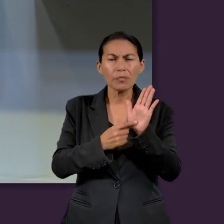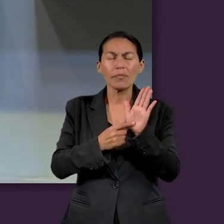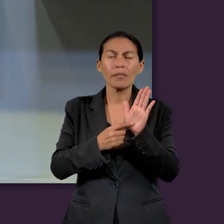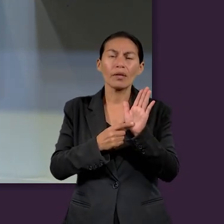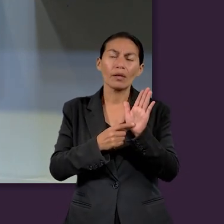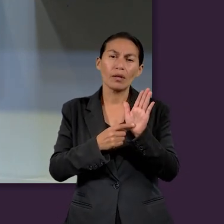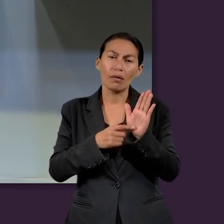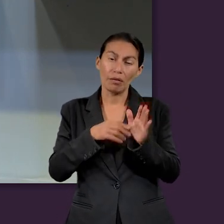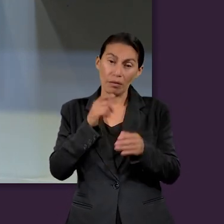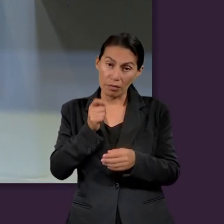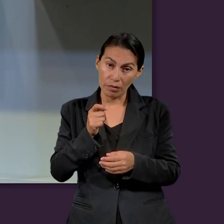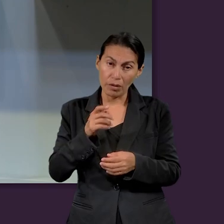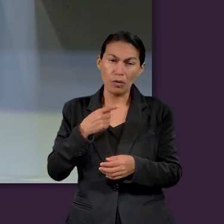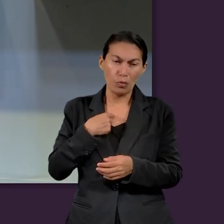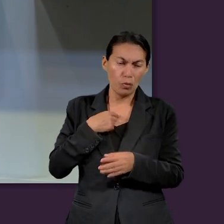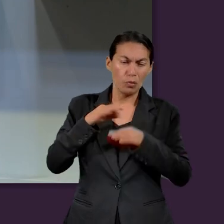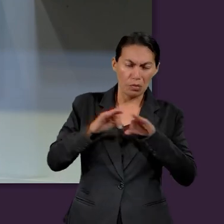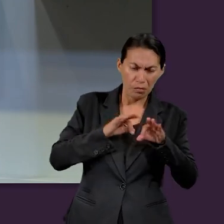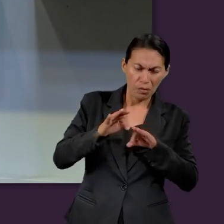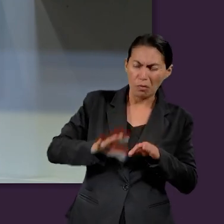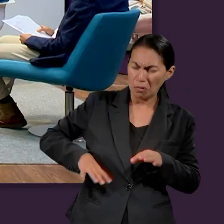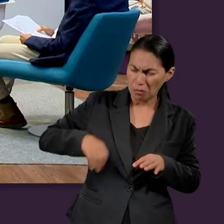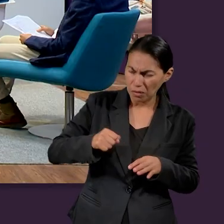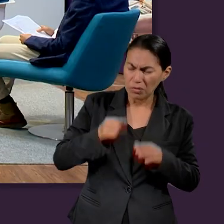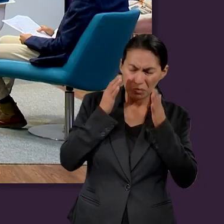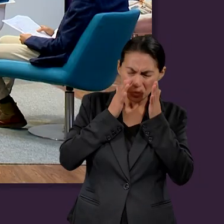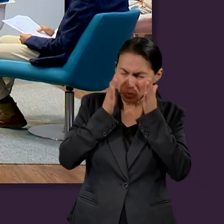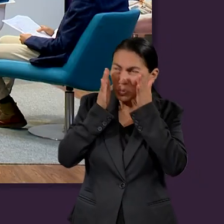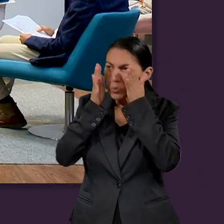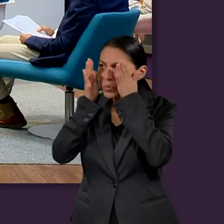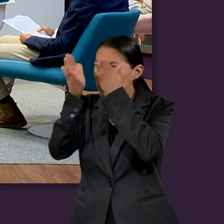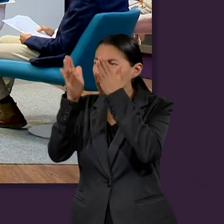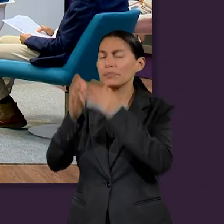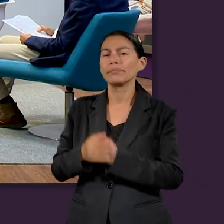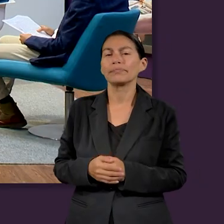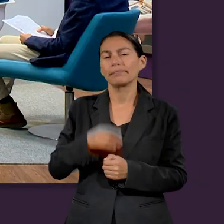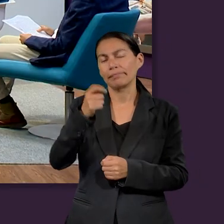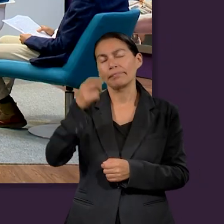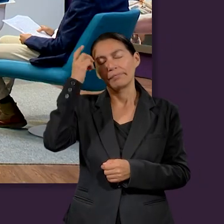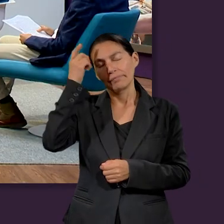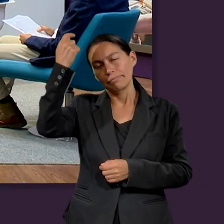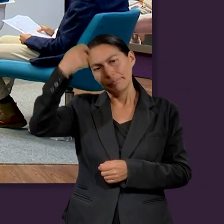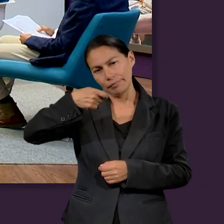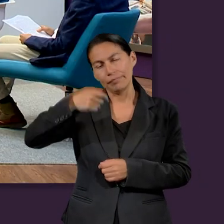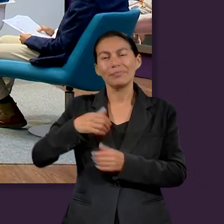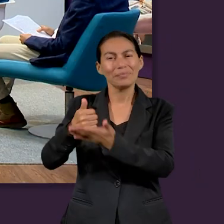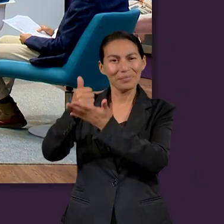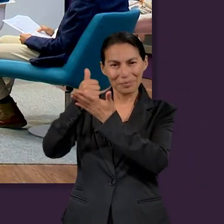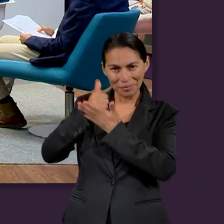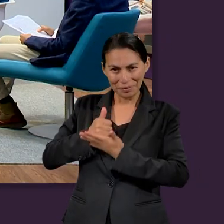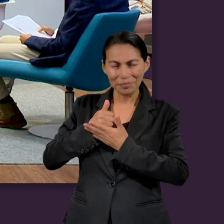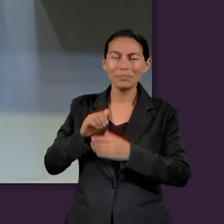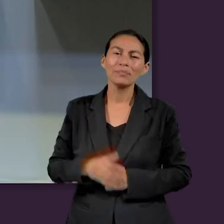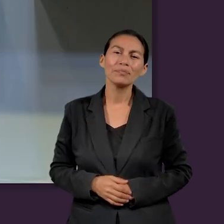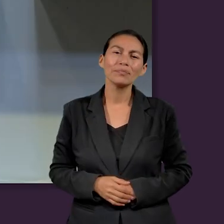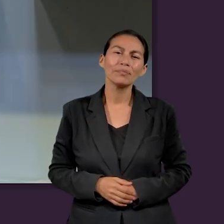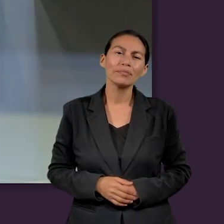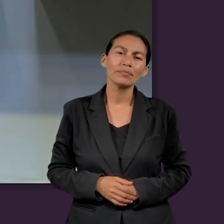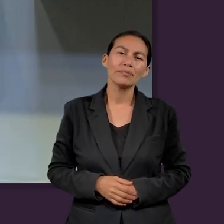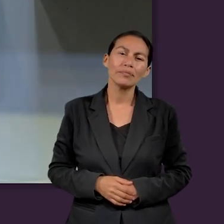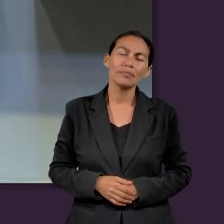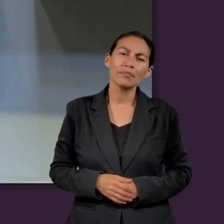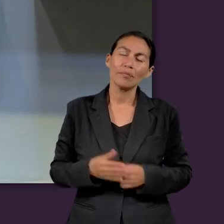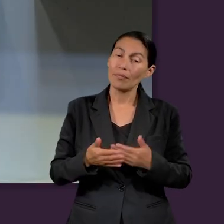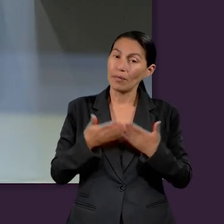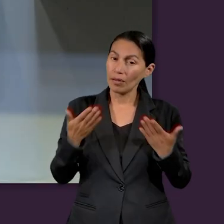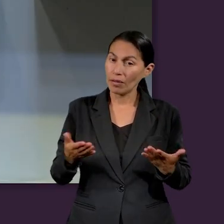demostrar lo que representa un esfuerzo dedicado, bueno, esto es una gran